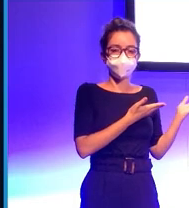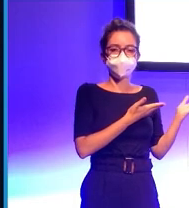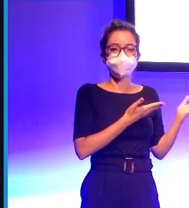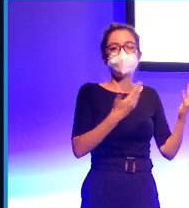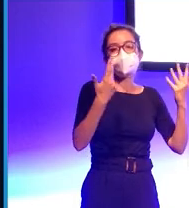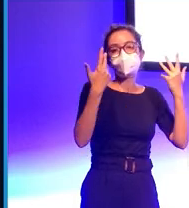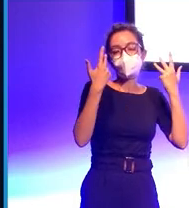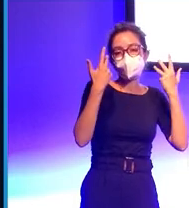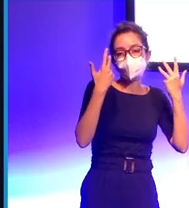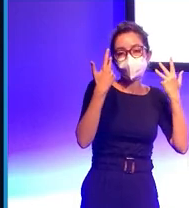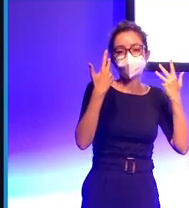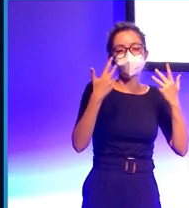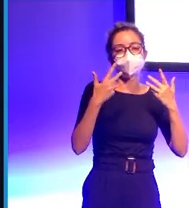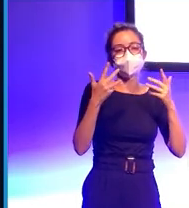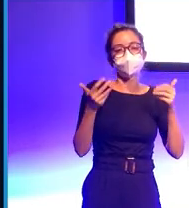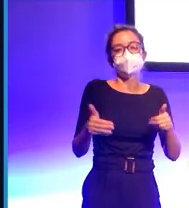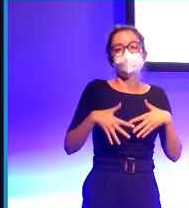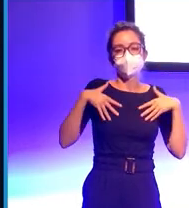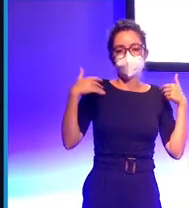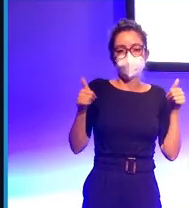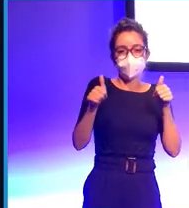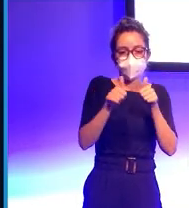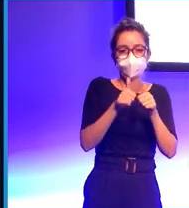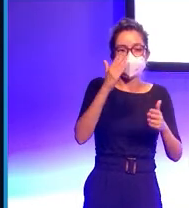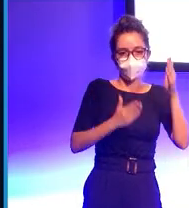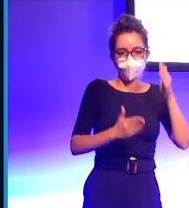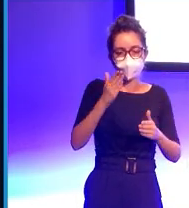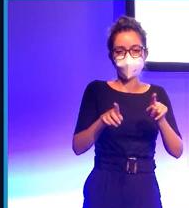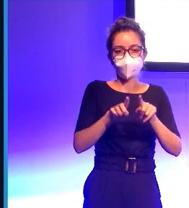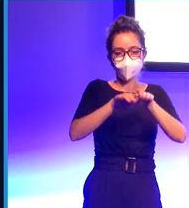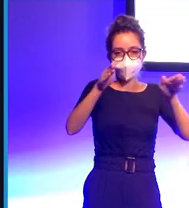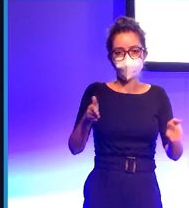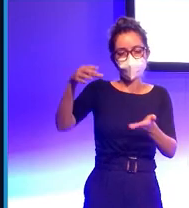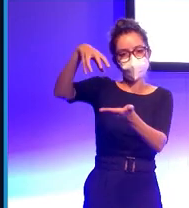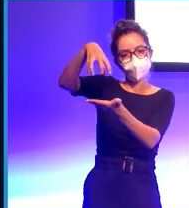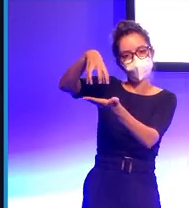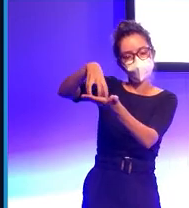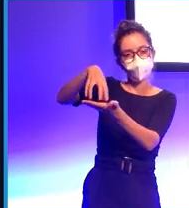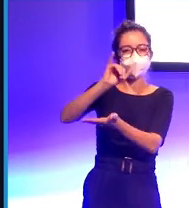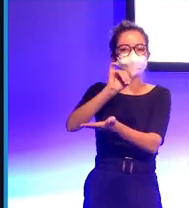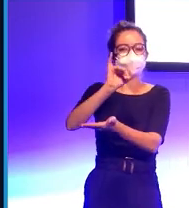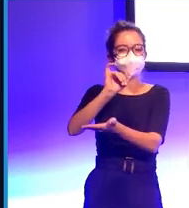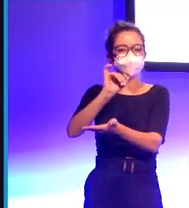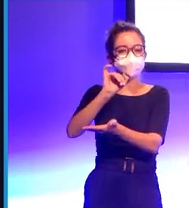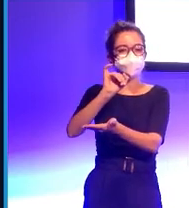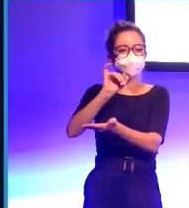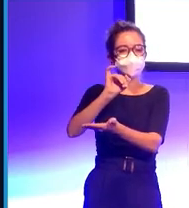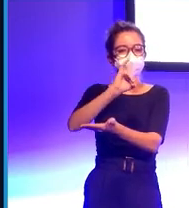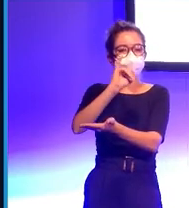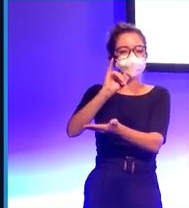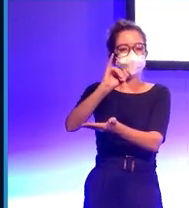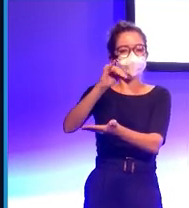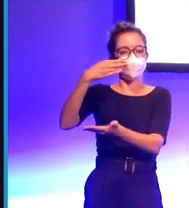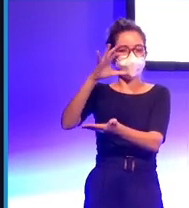robotizado. Lo que hacemos aquí es, tenemos este pequeño robot de sobremesa, se llama Jibo, es un robot así pequeñito que no tiene movimiento,